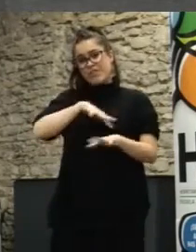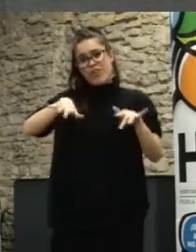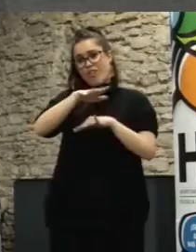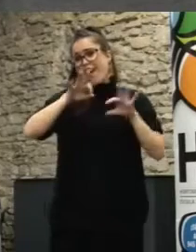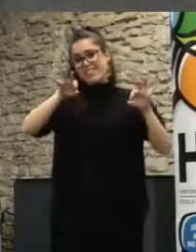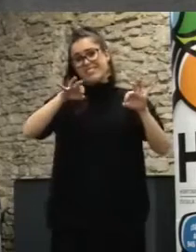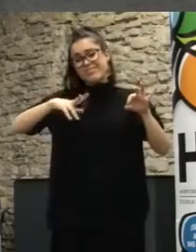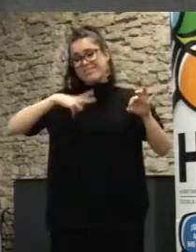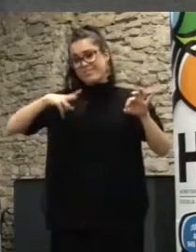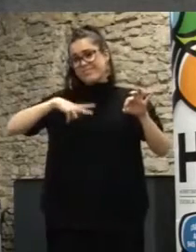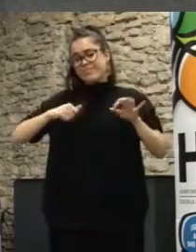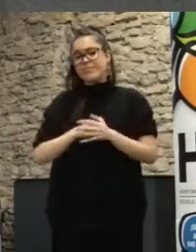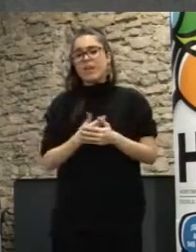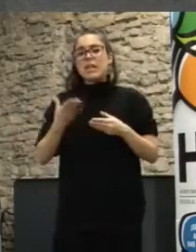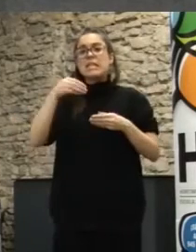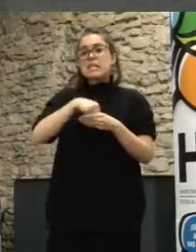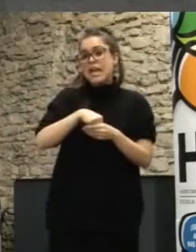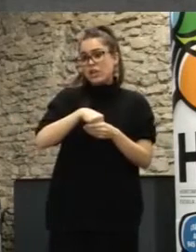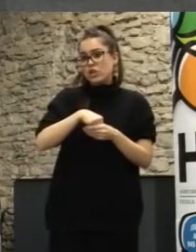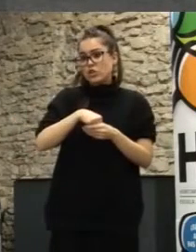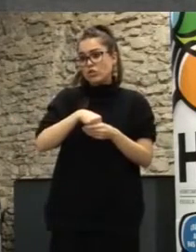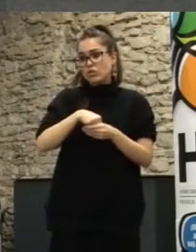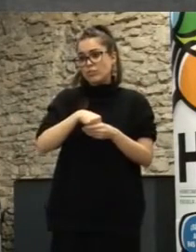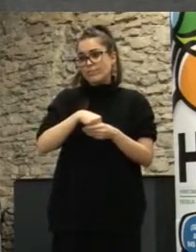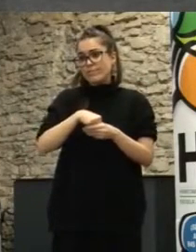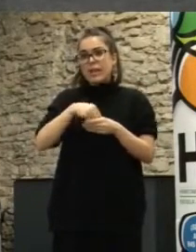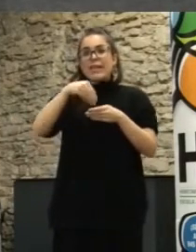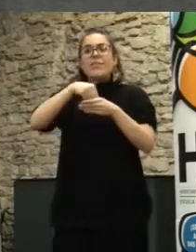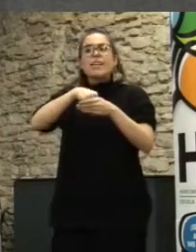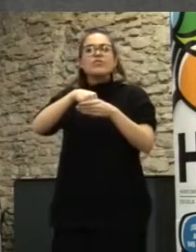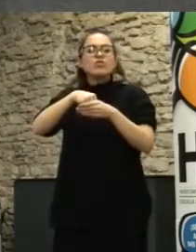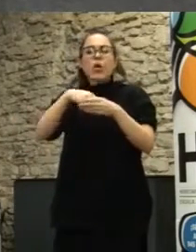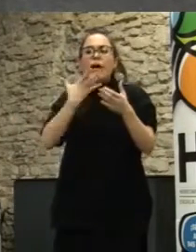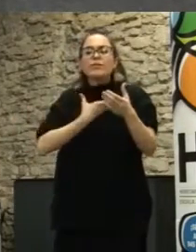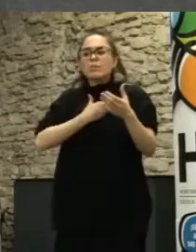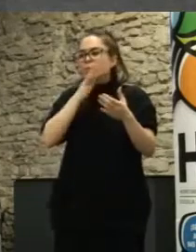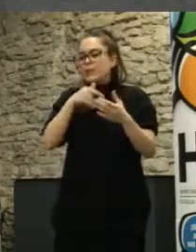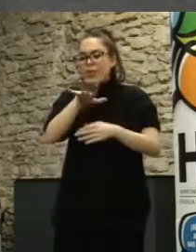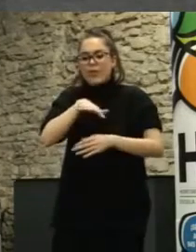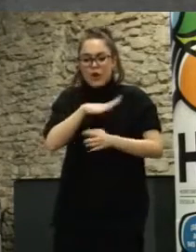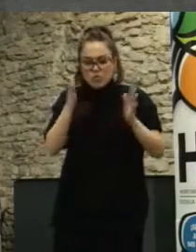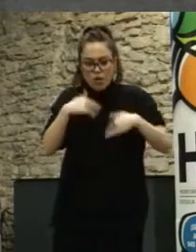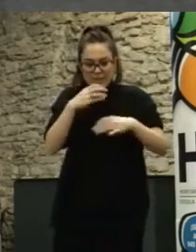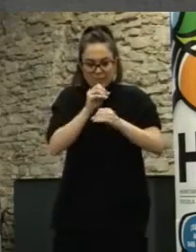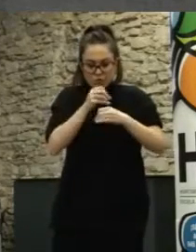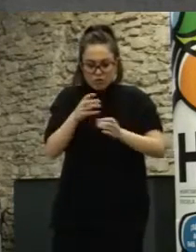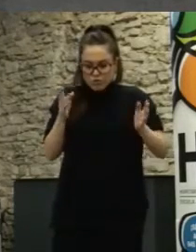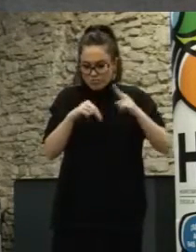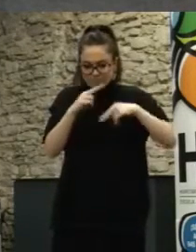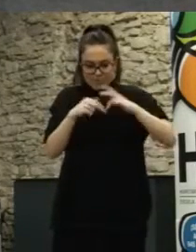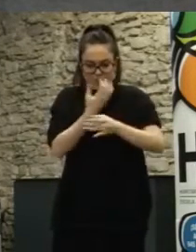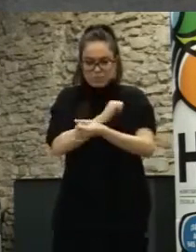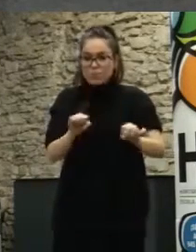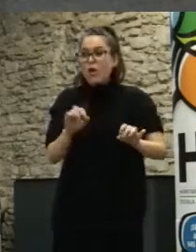sean internos porque no tengáis espacios o medios para ello o apostar ya decididamente por crear